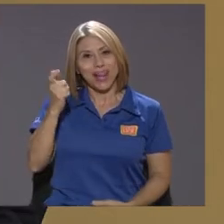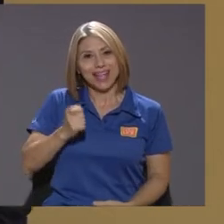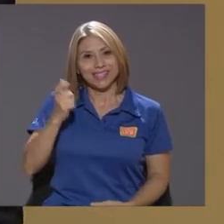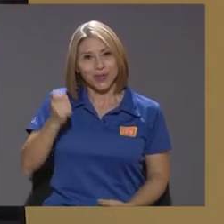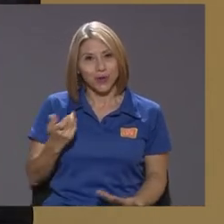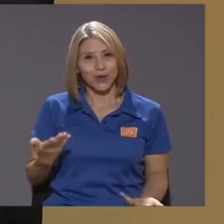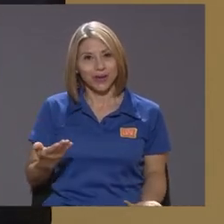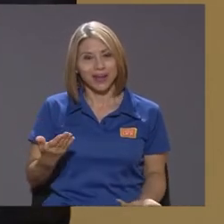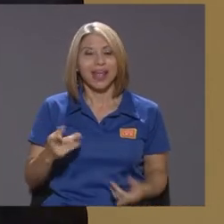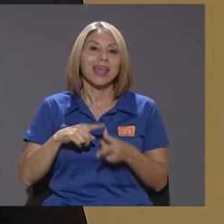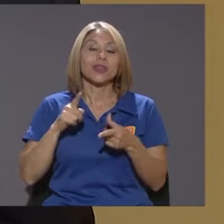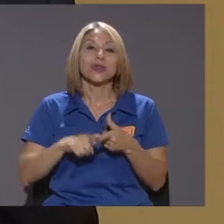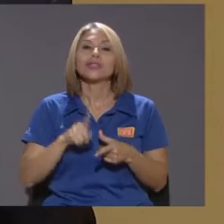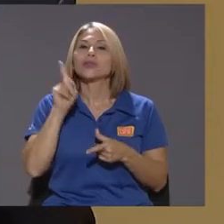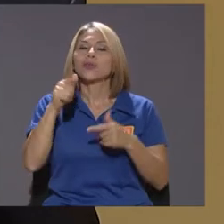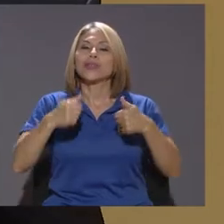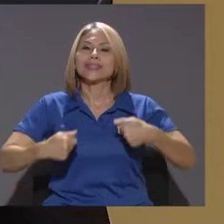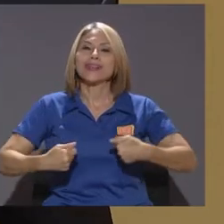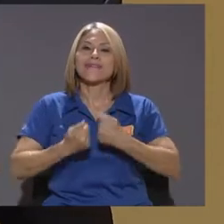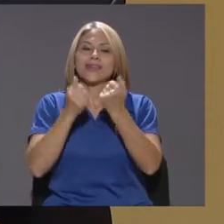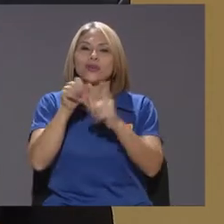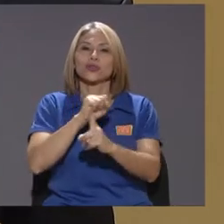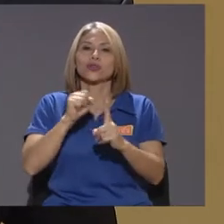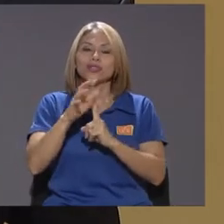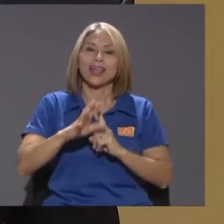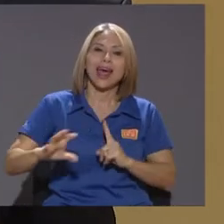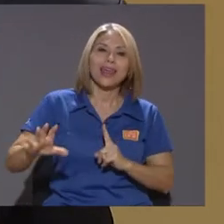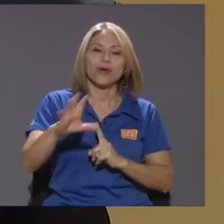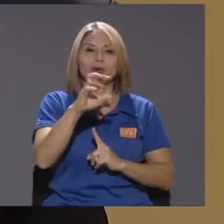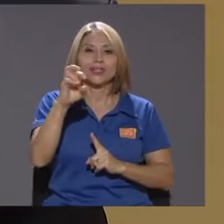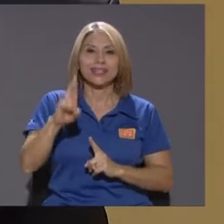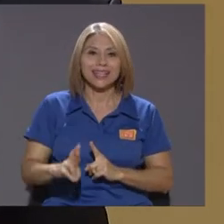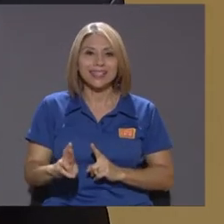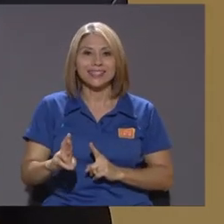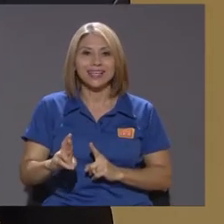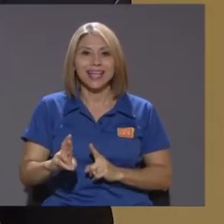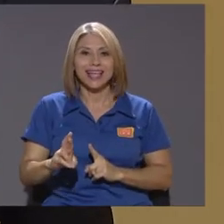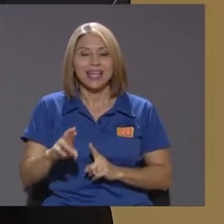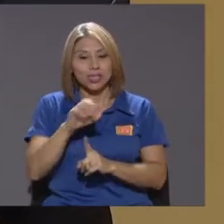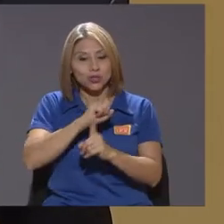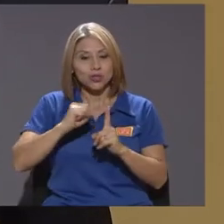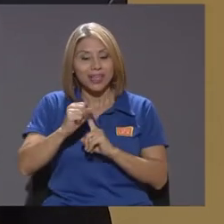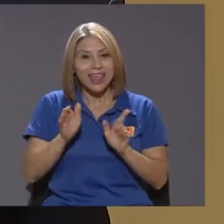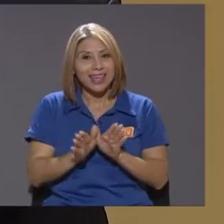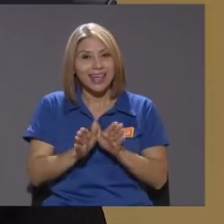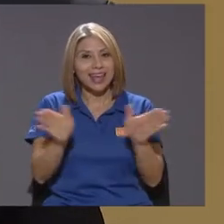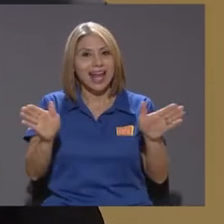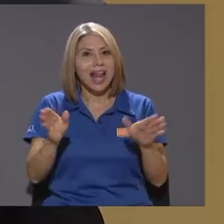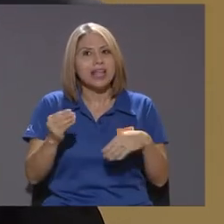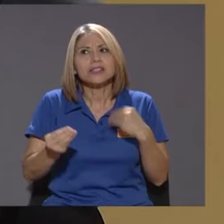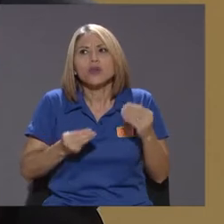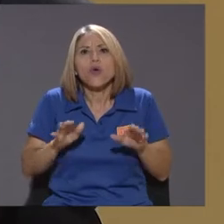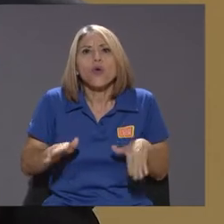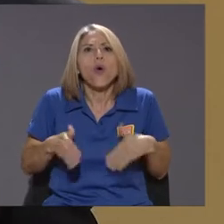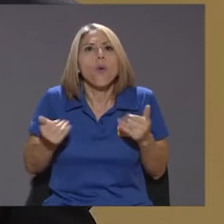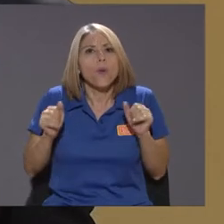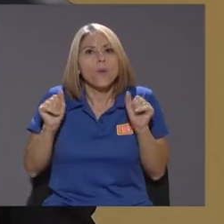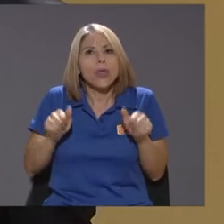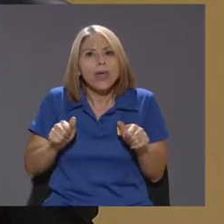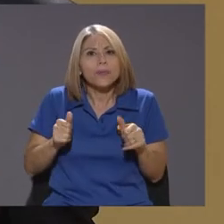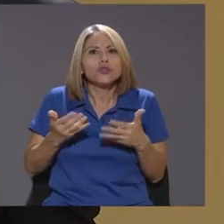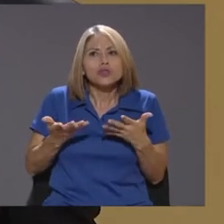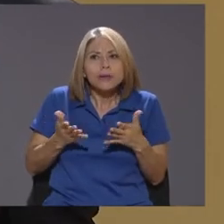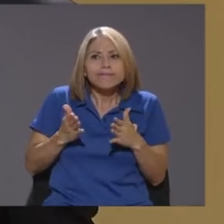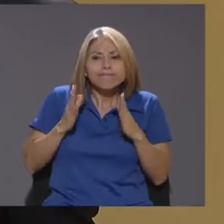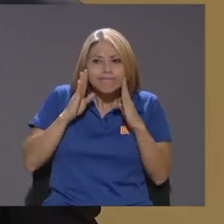desafíos que tiene la sociedad costarricense y las sociedades en general es cómo le vamos a dar sostenimiento mantenimiento a esas